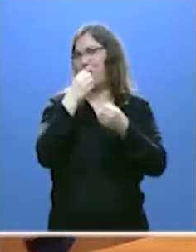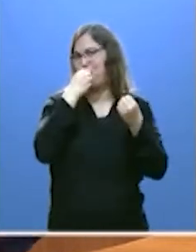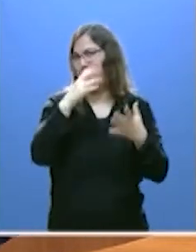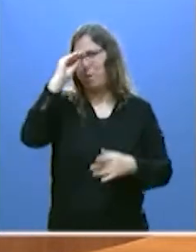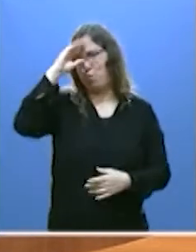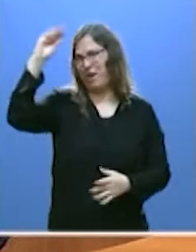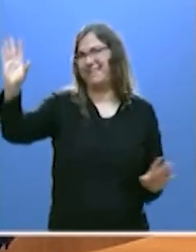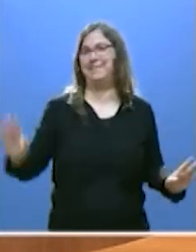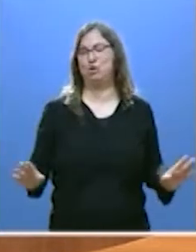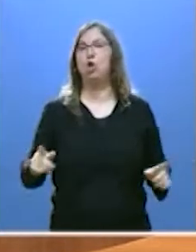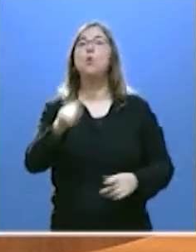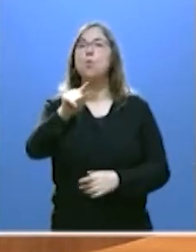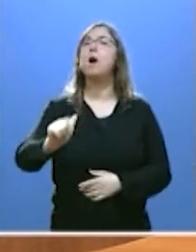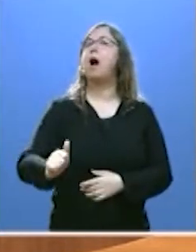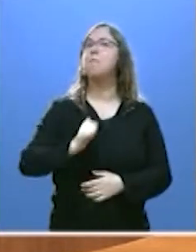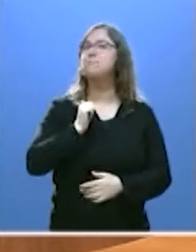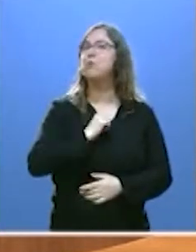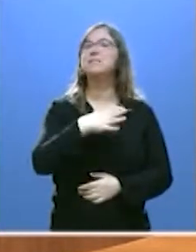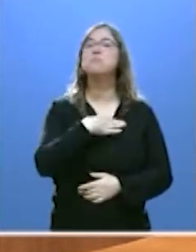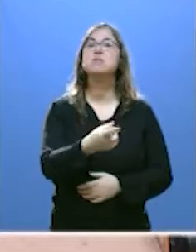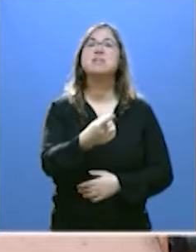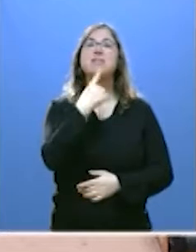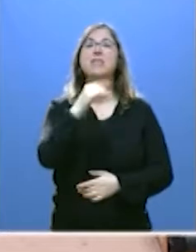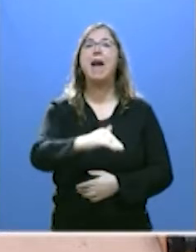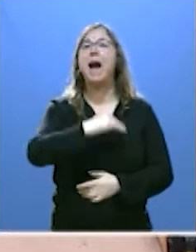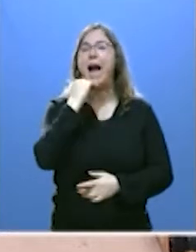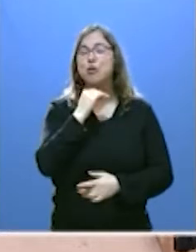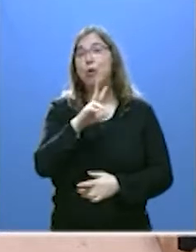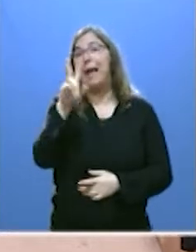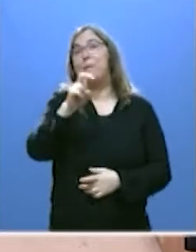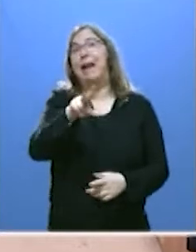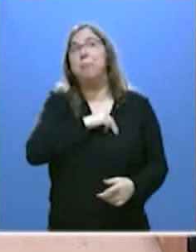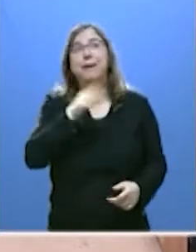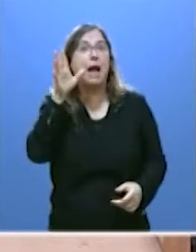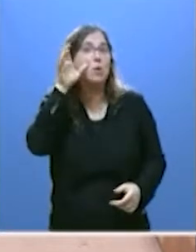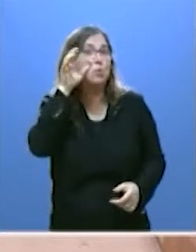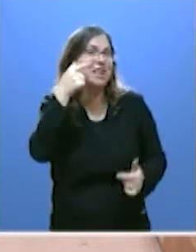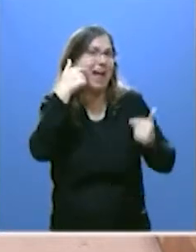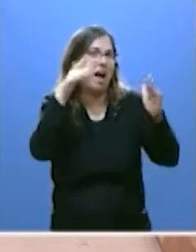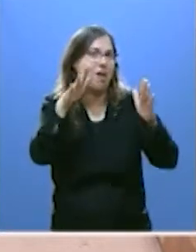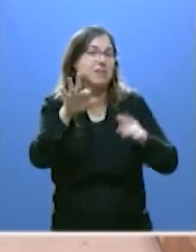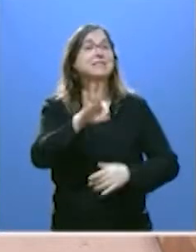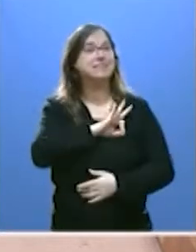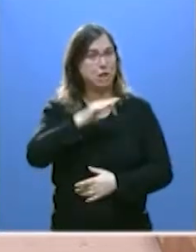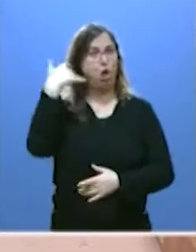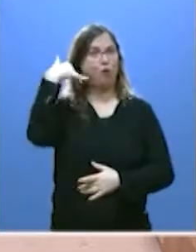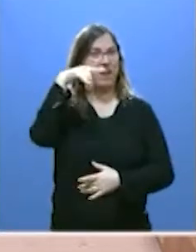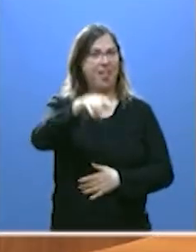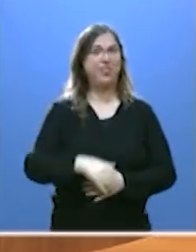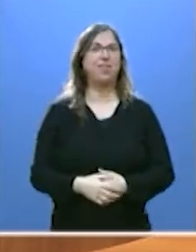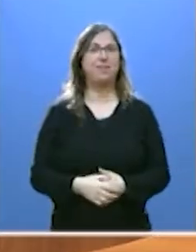aprovechar y por una vez decir algo que merezca la pena oírse. Sí, señor Fernández,